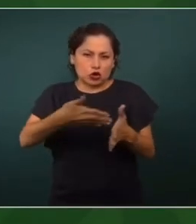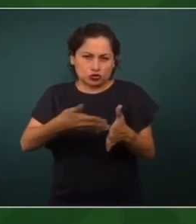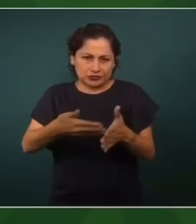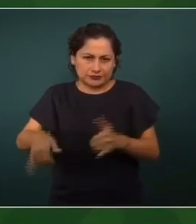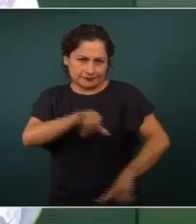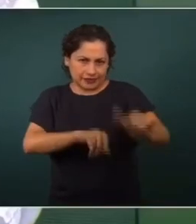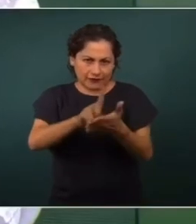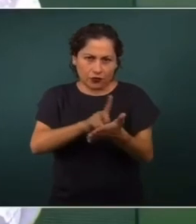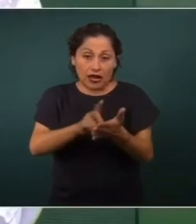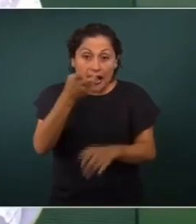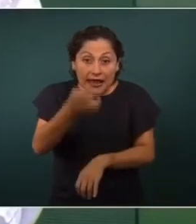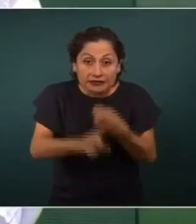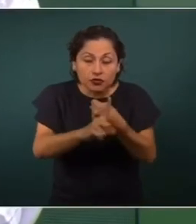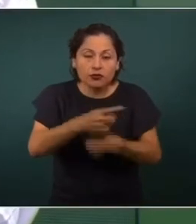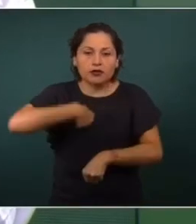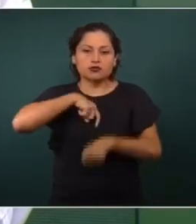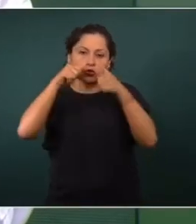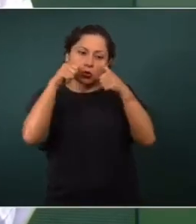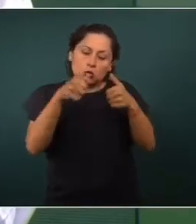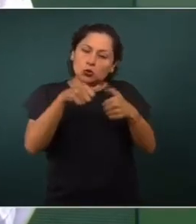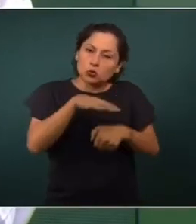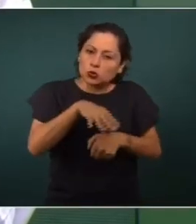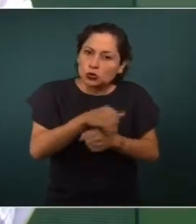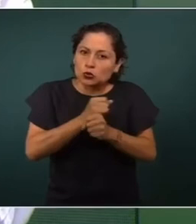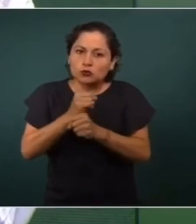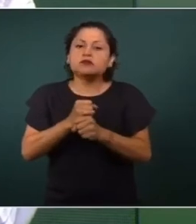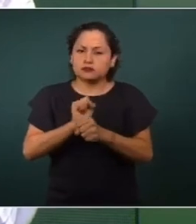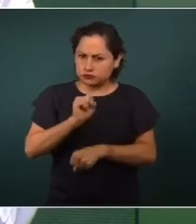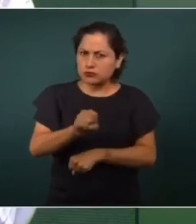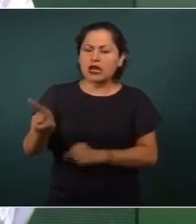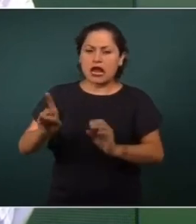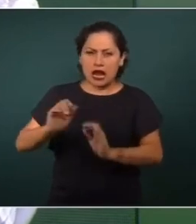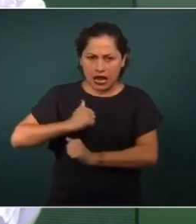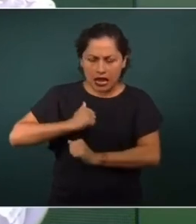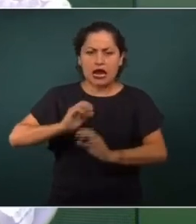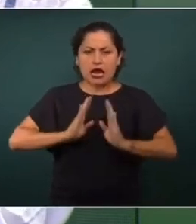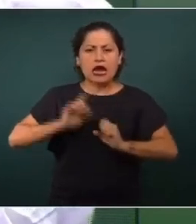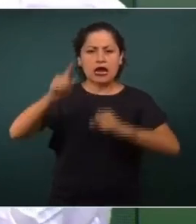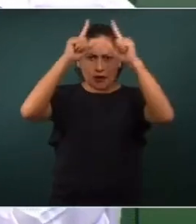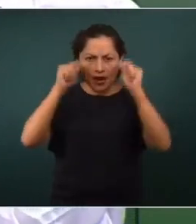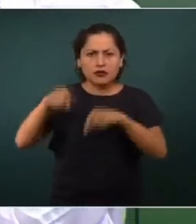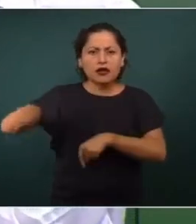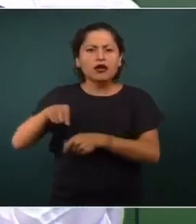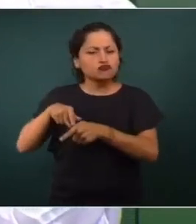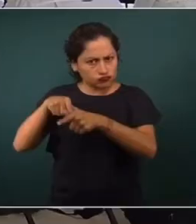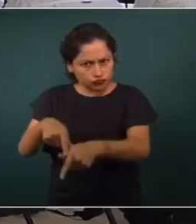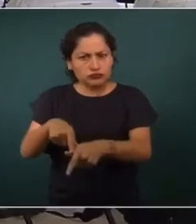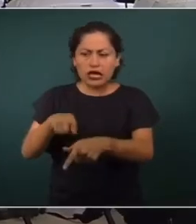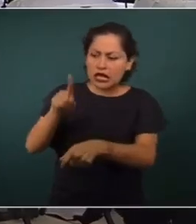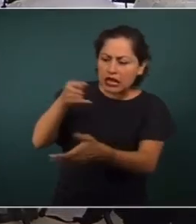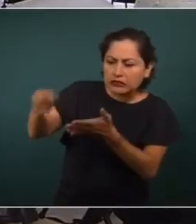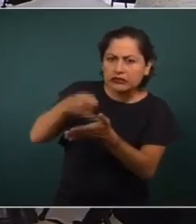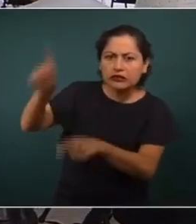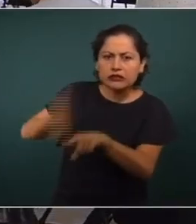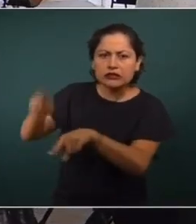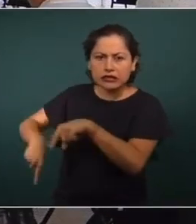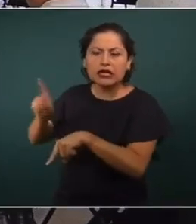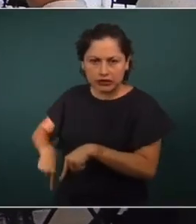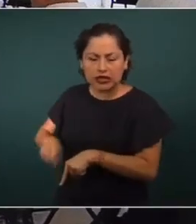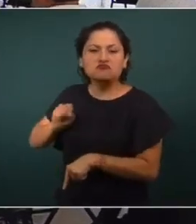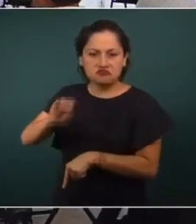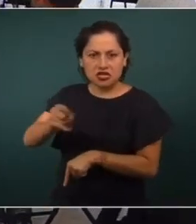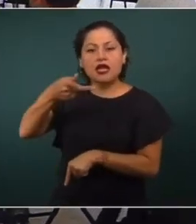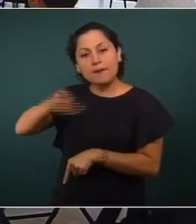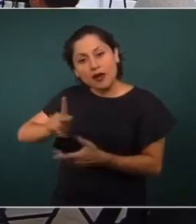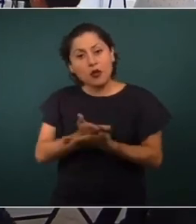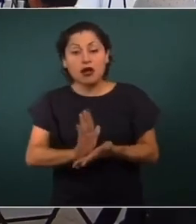estamos trabajando en eso. Continúa el ejército, continúa la marina en la destrucción de plantillos, pero también estamos